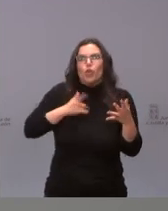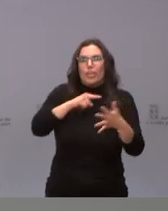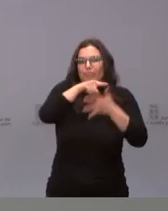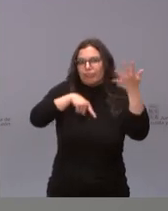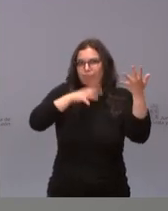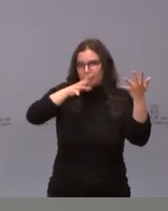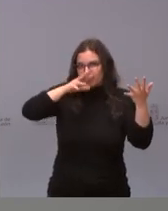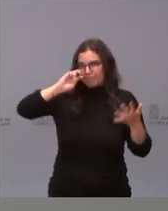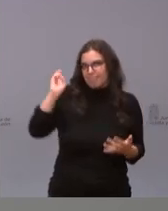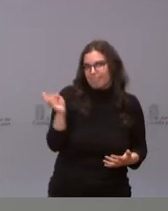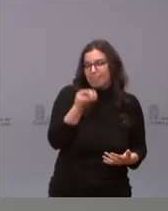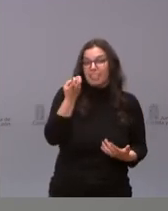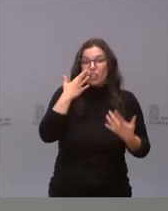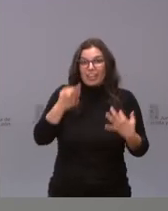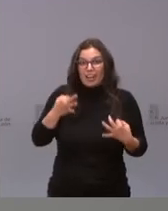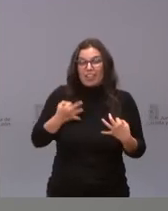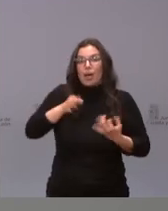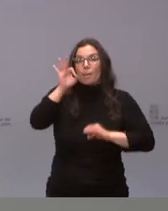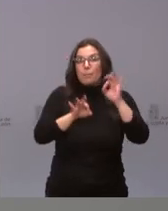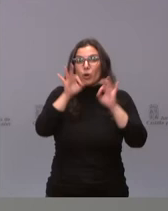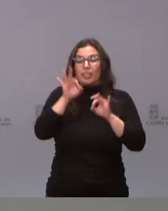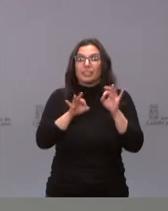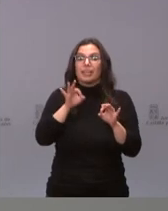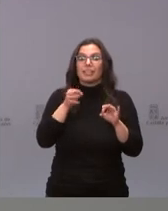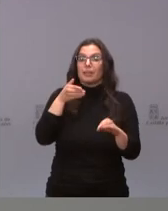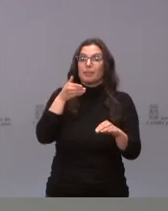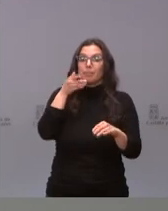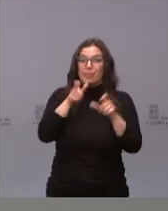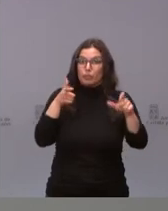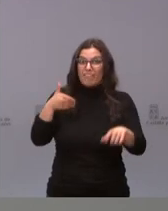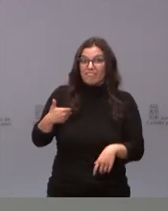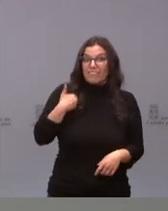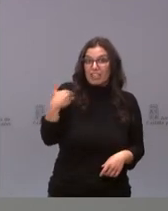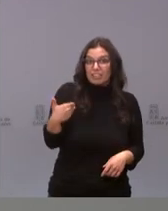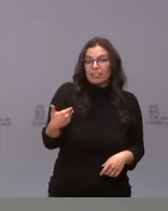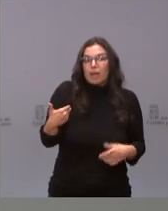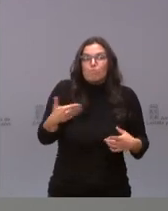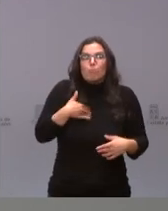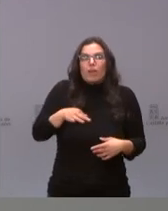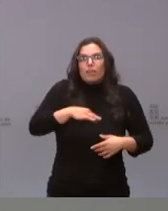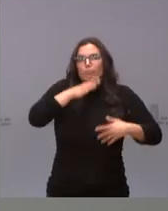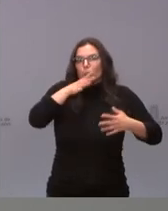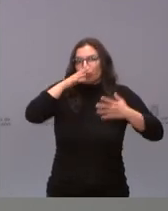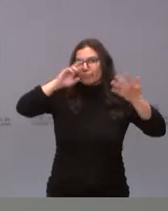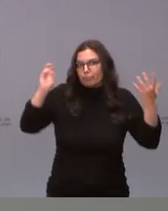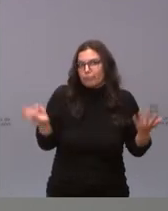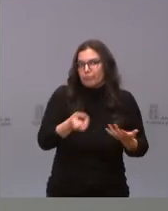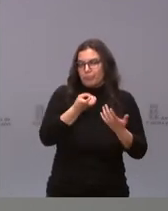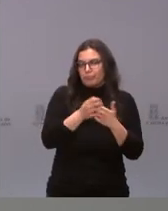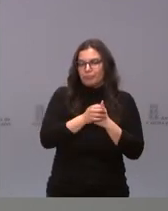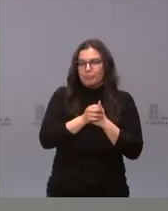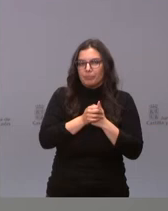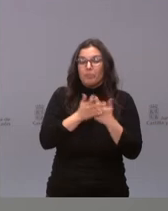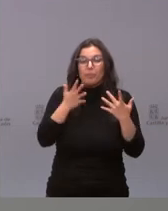que los porcentajes que podemos tener de personas que no acudan, bueno, pues pueden estar relacionadas con esas causas. Pero,